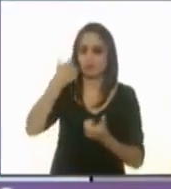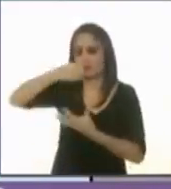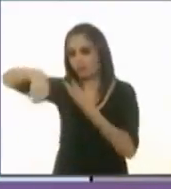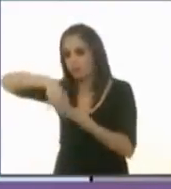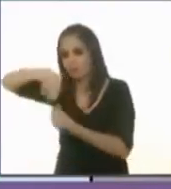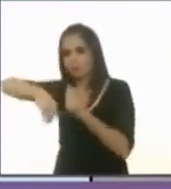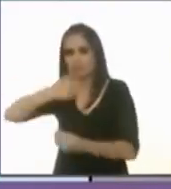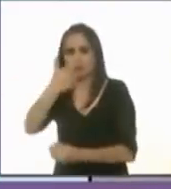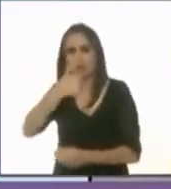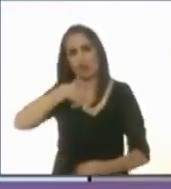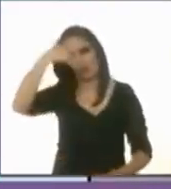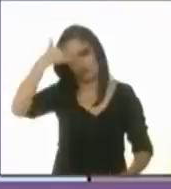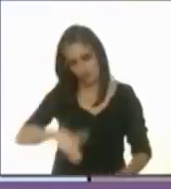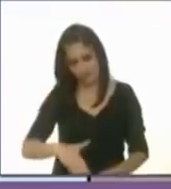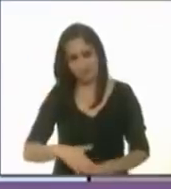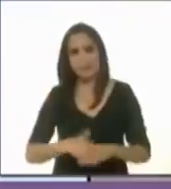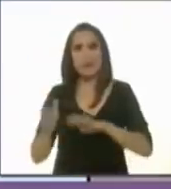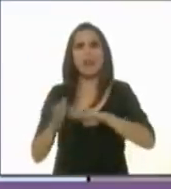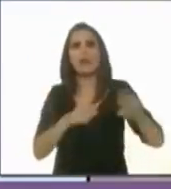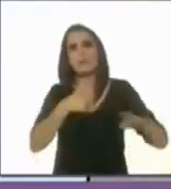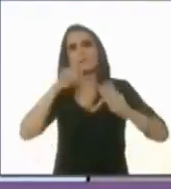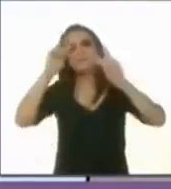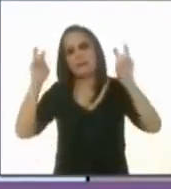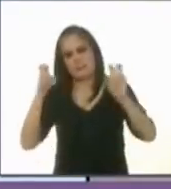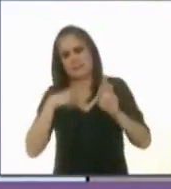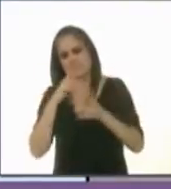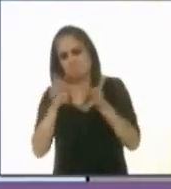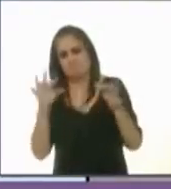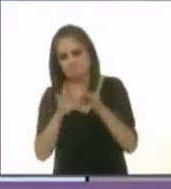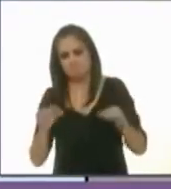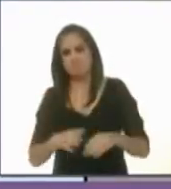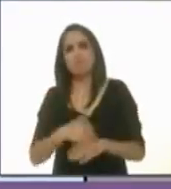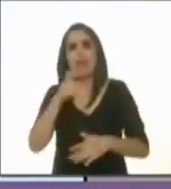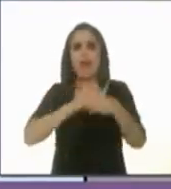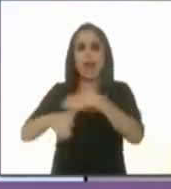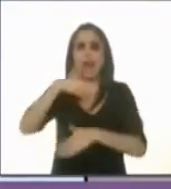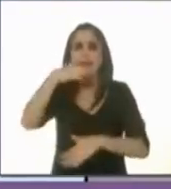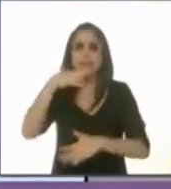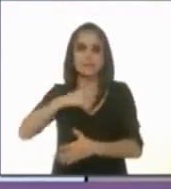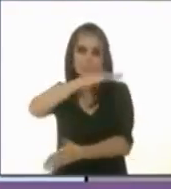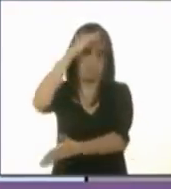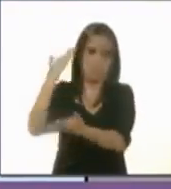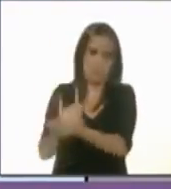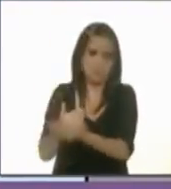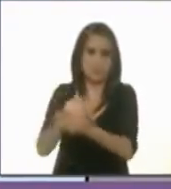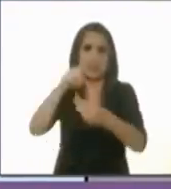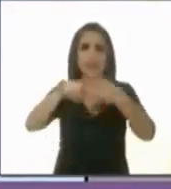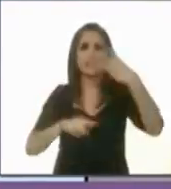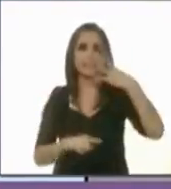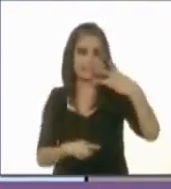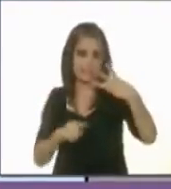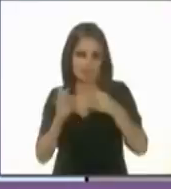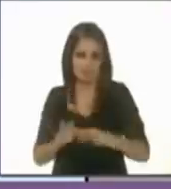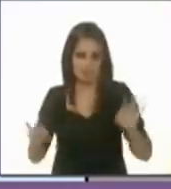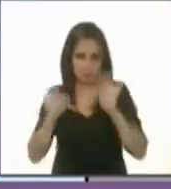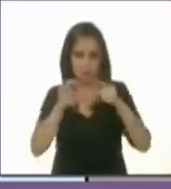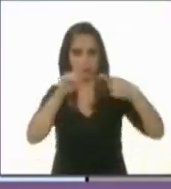Vamos a hablar de los temas de los que estamos hablando. Acabar con la corrupción significa tres temas fundamentales.